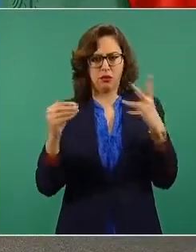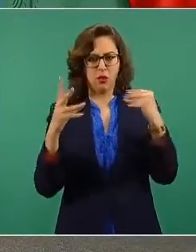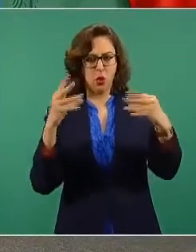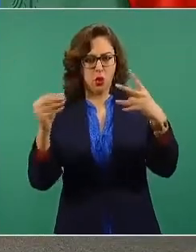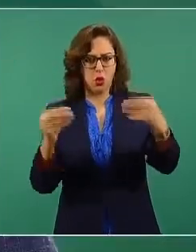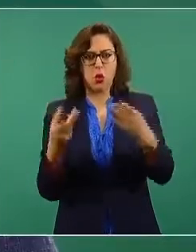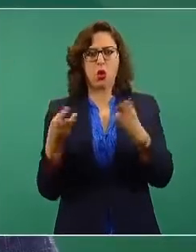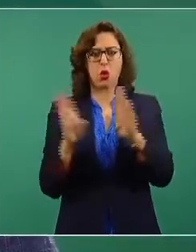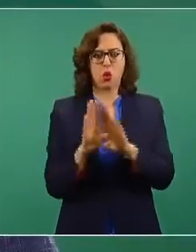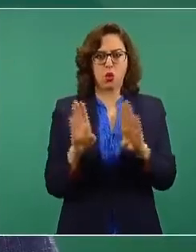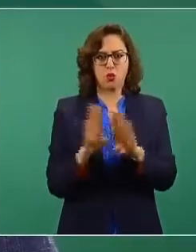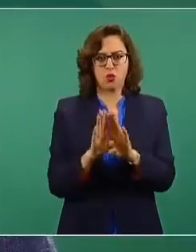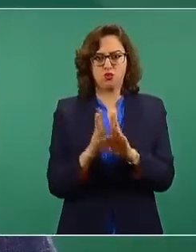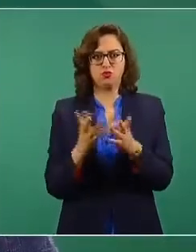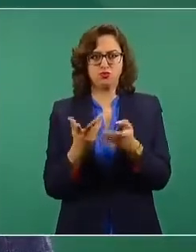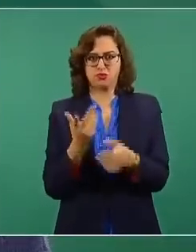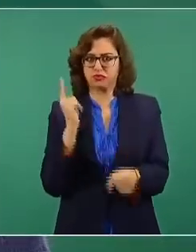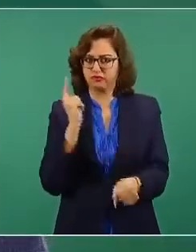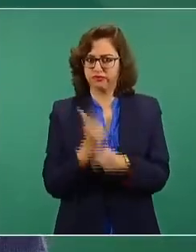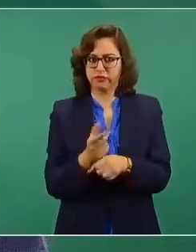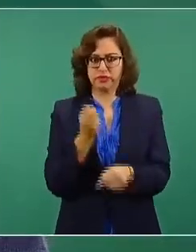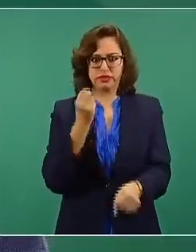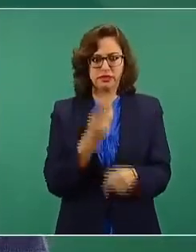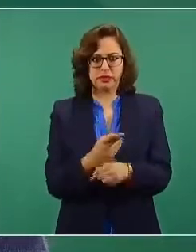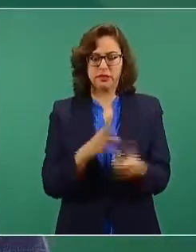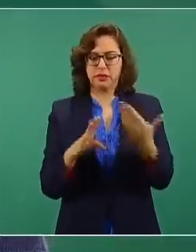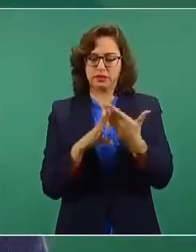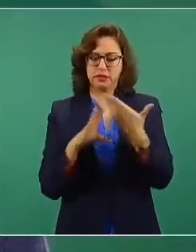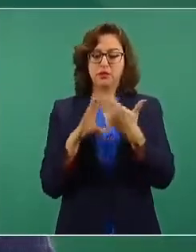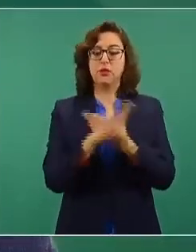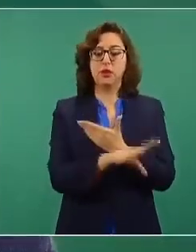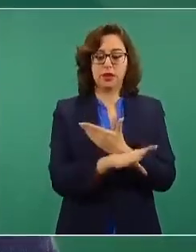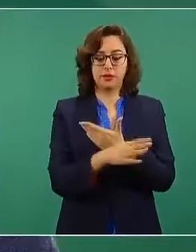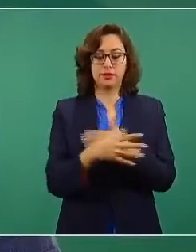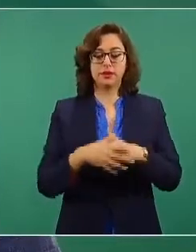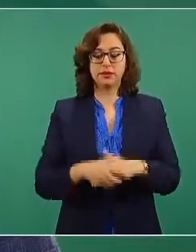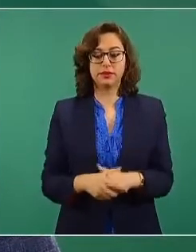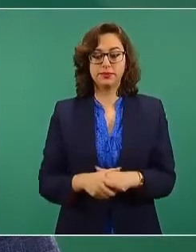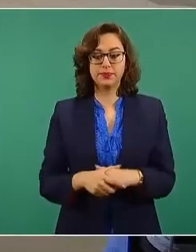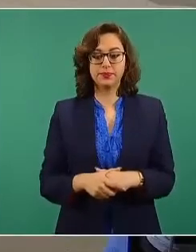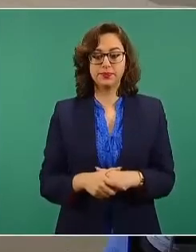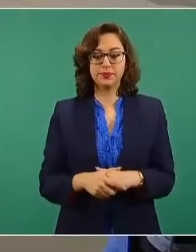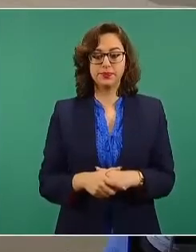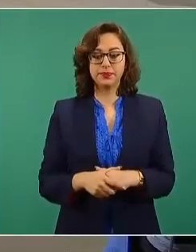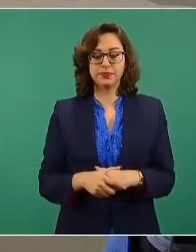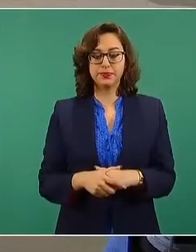para prevenirlo y, desde luego, evitar que esto se vuelva una ola.